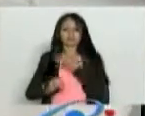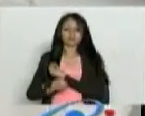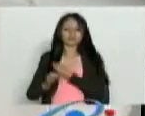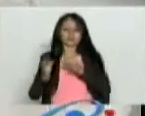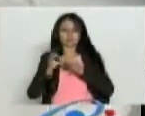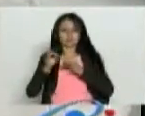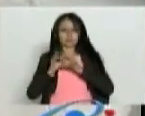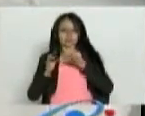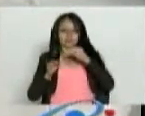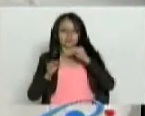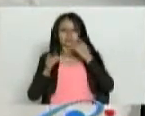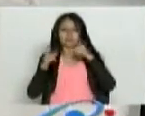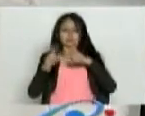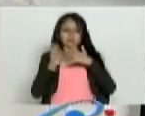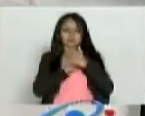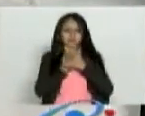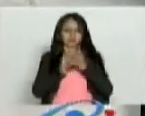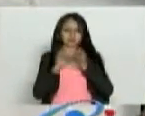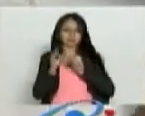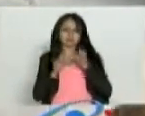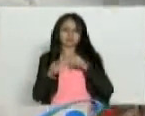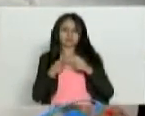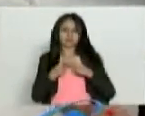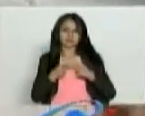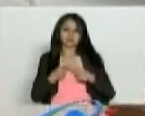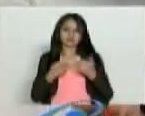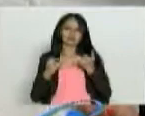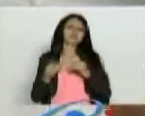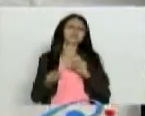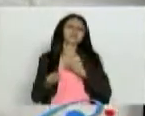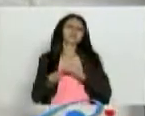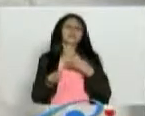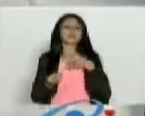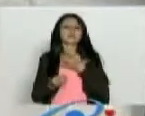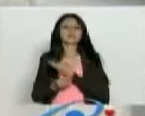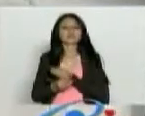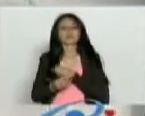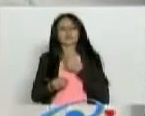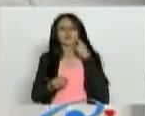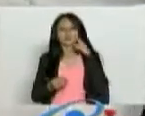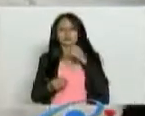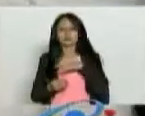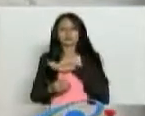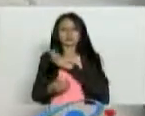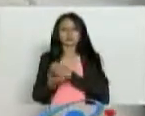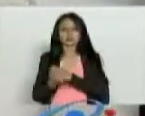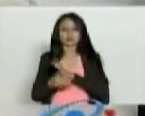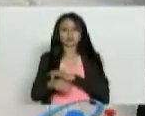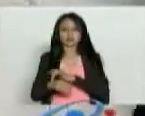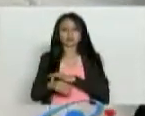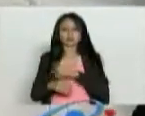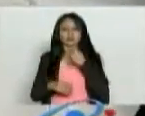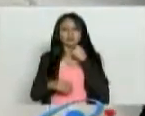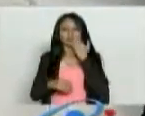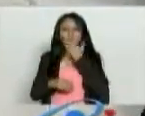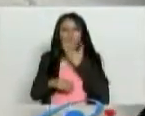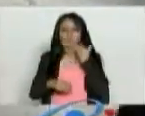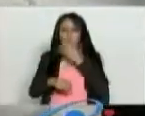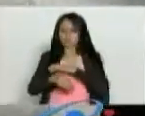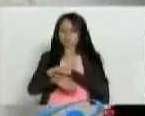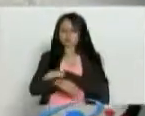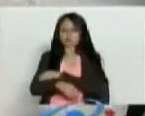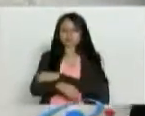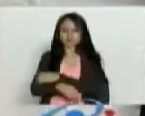miércoles en el programa y vamos a hacer varios especiales. Además, porque vamos a armar un paquete muy económico, que es la consulta, las pruebas de alergia